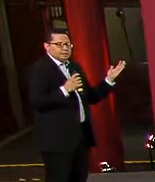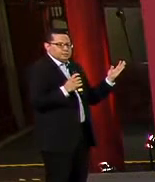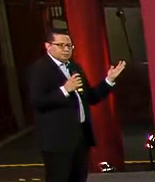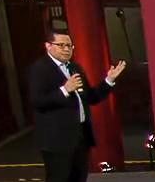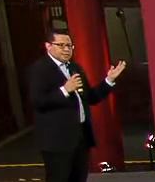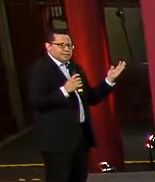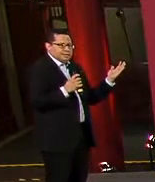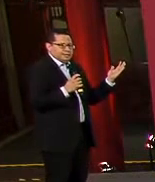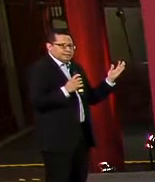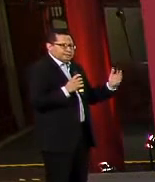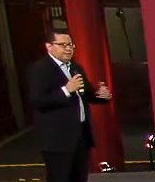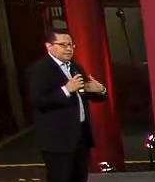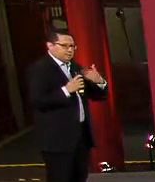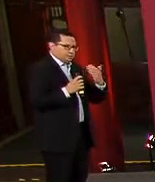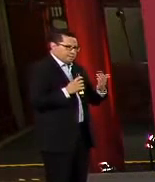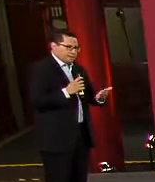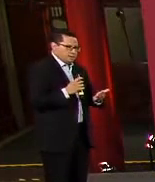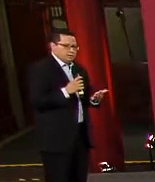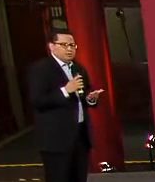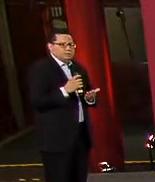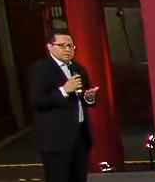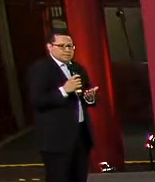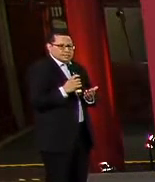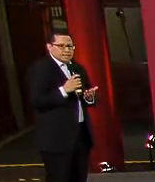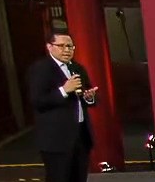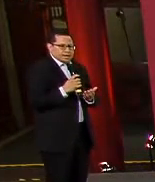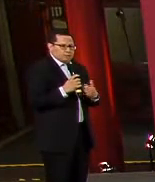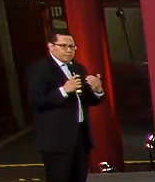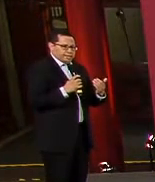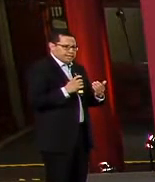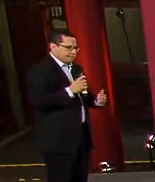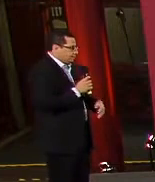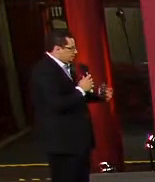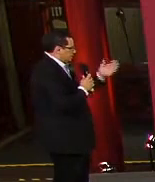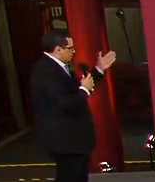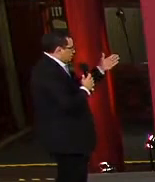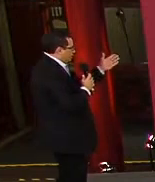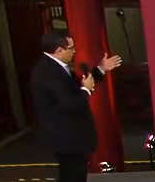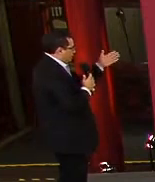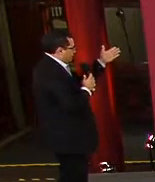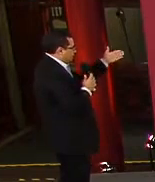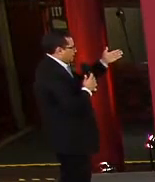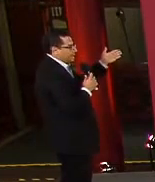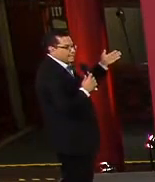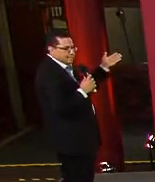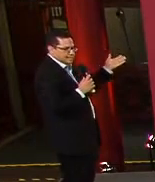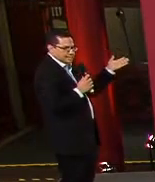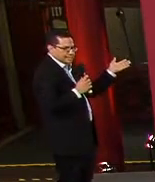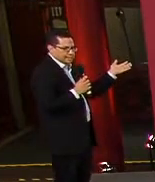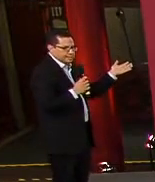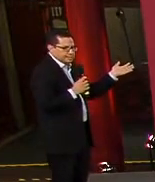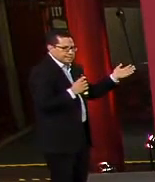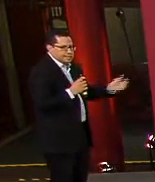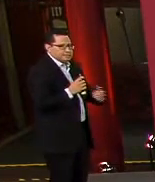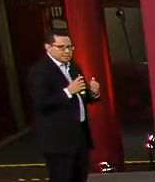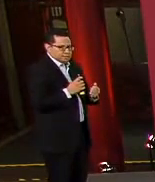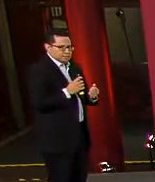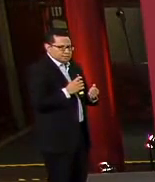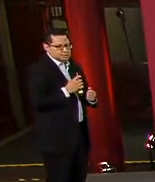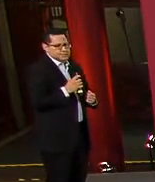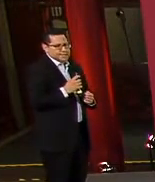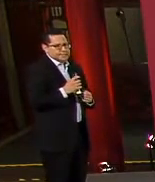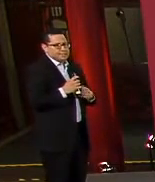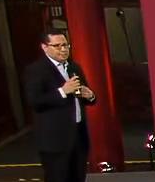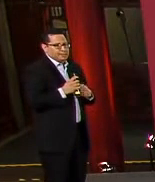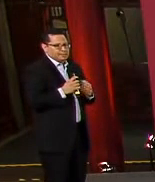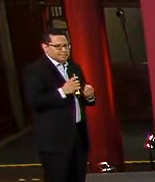de grupos de edad, tienen una mayor tendencia a complicarse, sino que además también la letalidad es mayor.